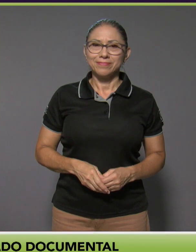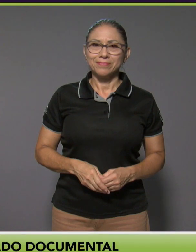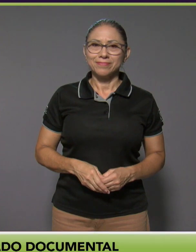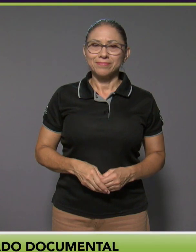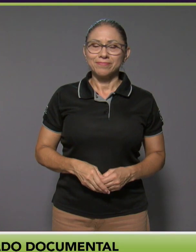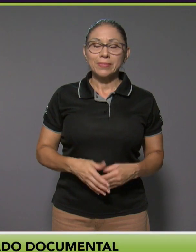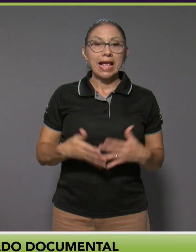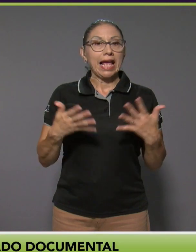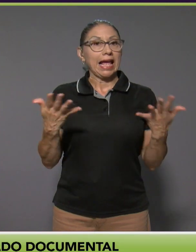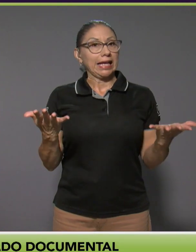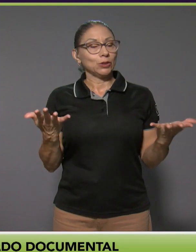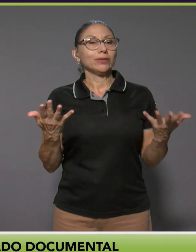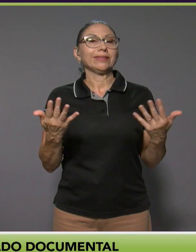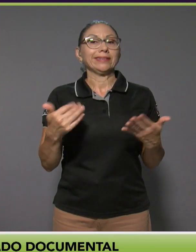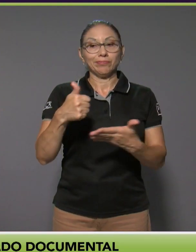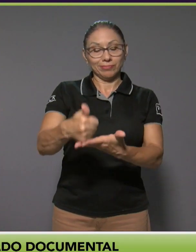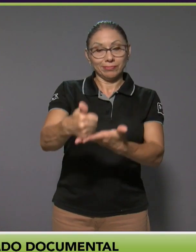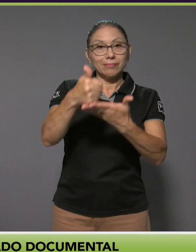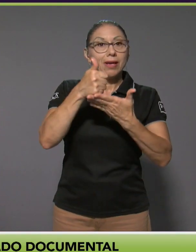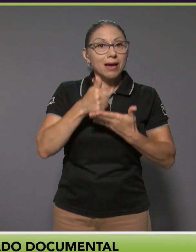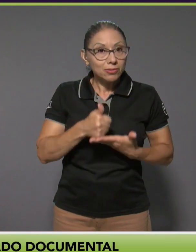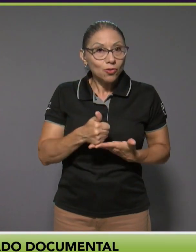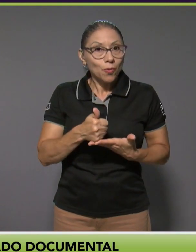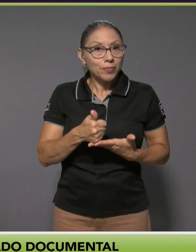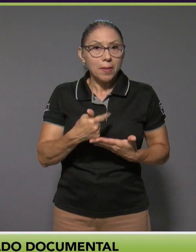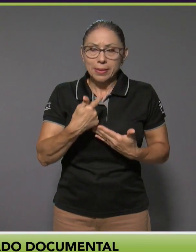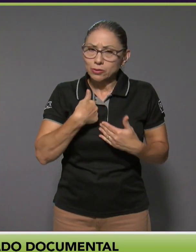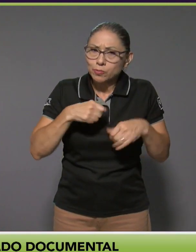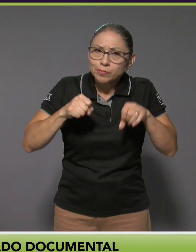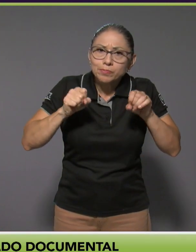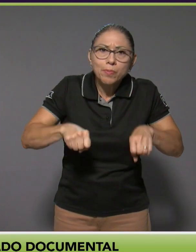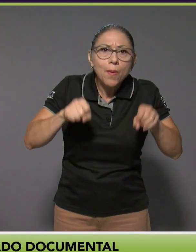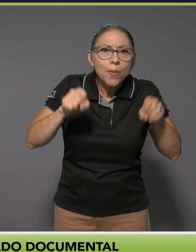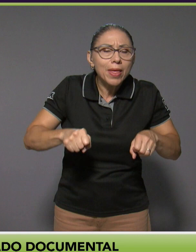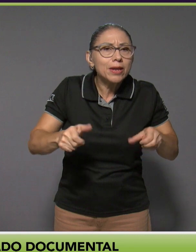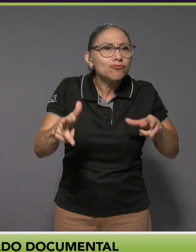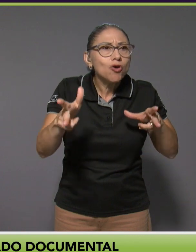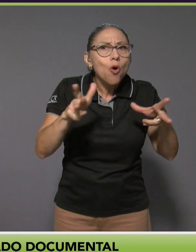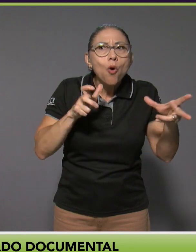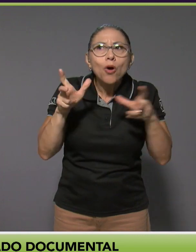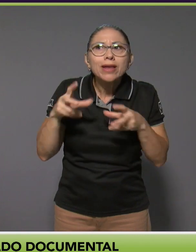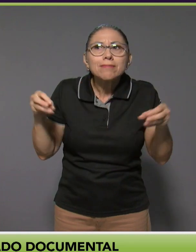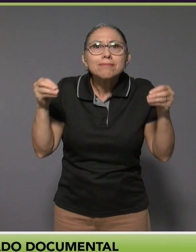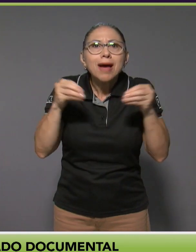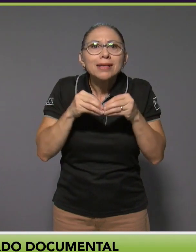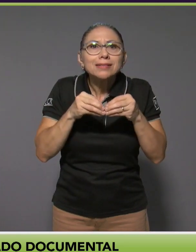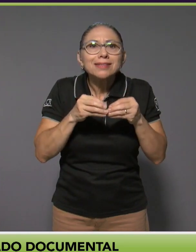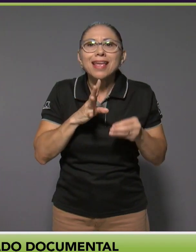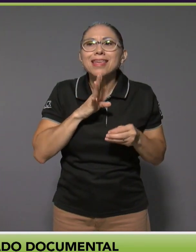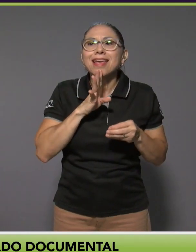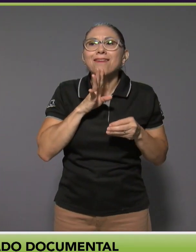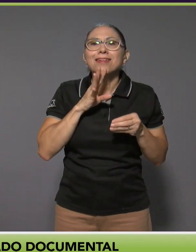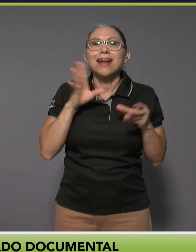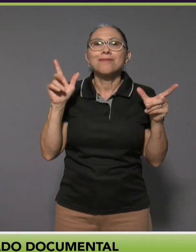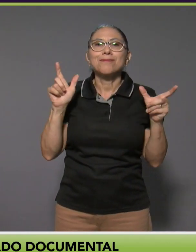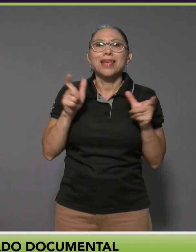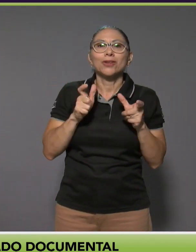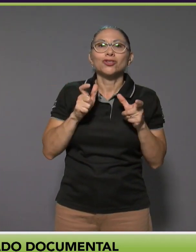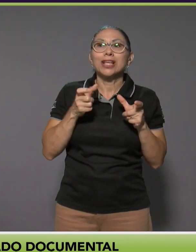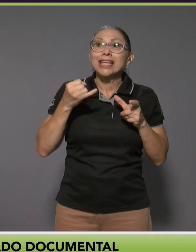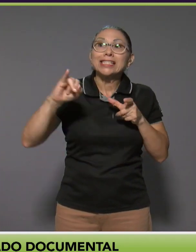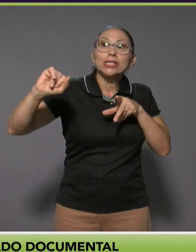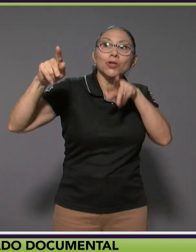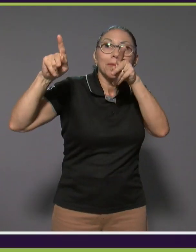Entonces, me ayudó mucho para tener la capacidad de oír más y hablar menos, y que cuando la persona está hablando,